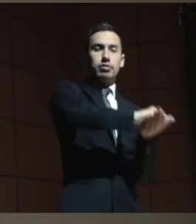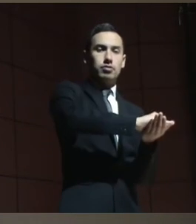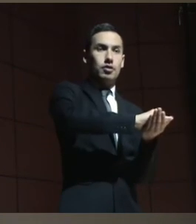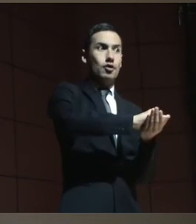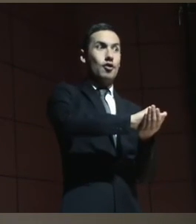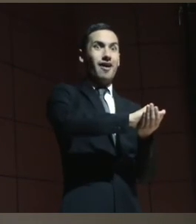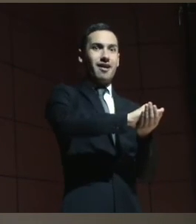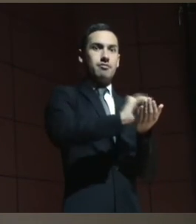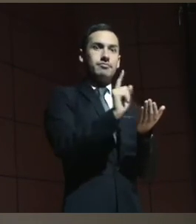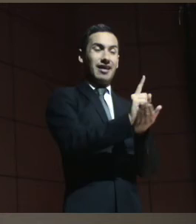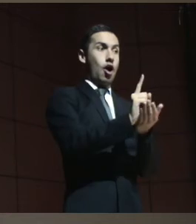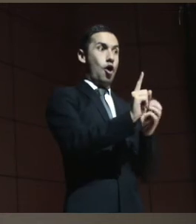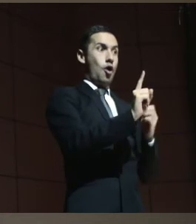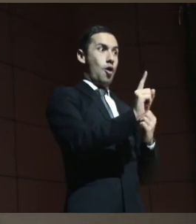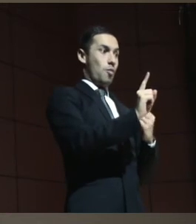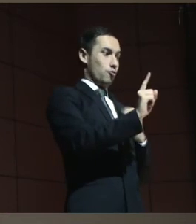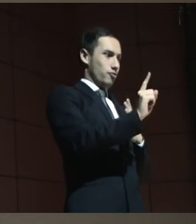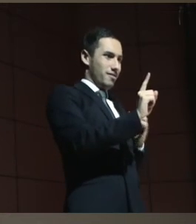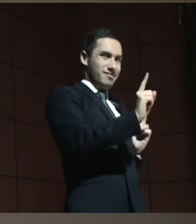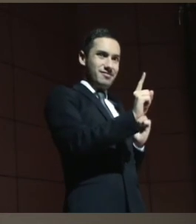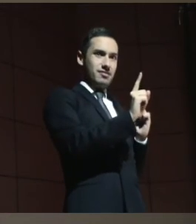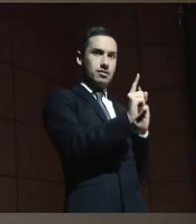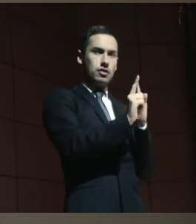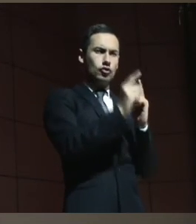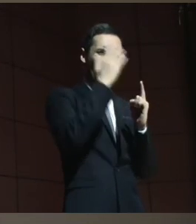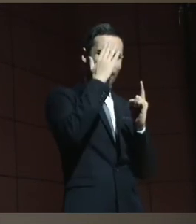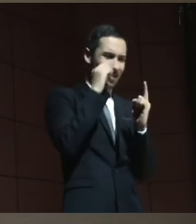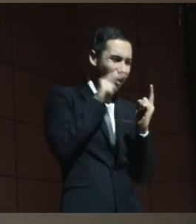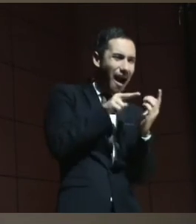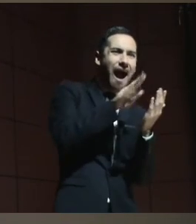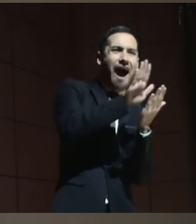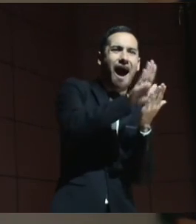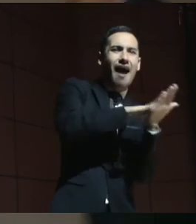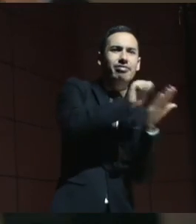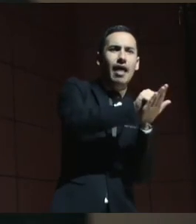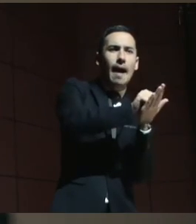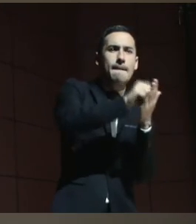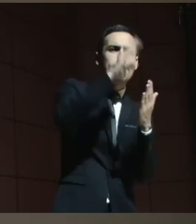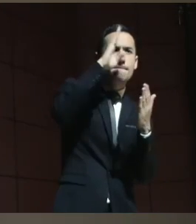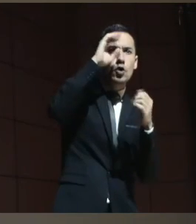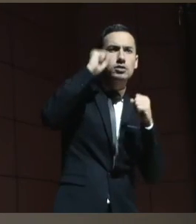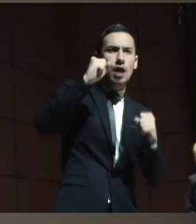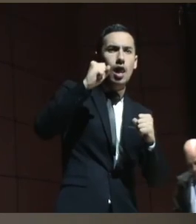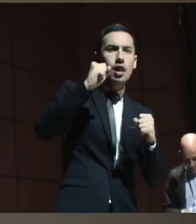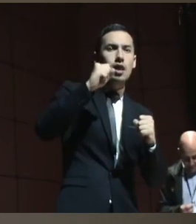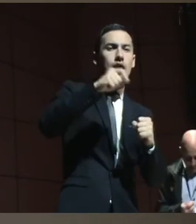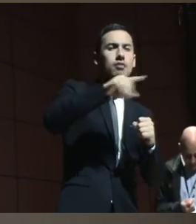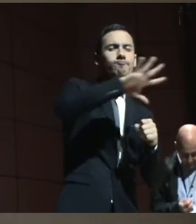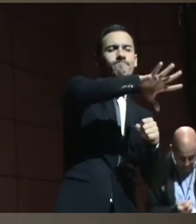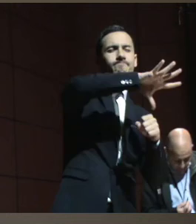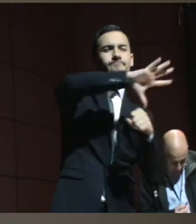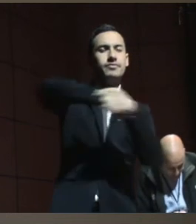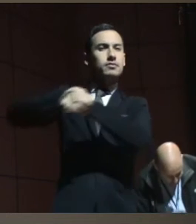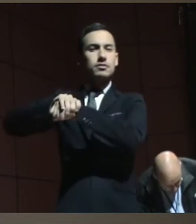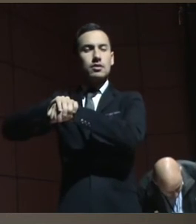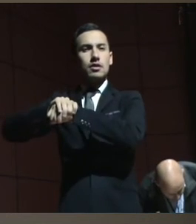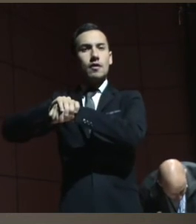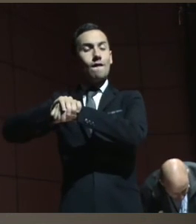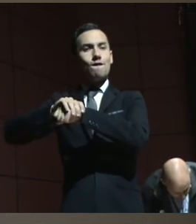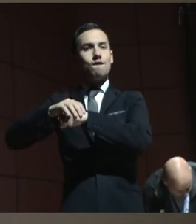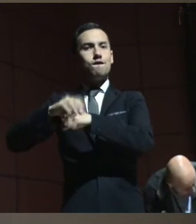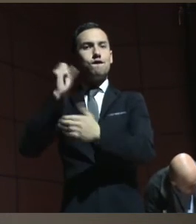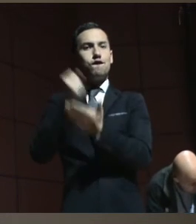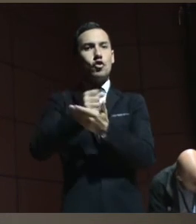de ver el acta policial por el cual él sufre una internación forzada